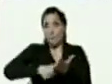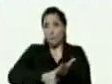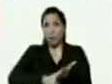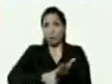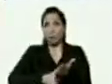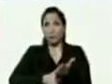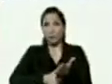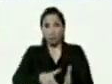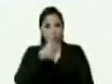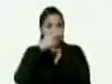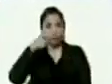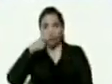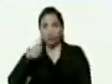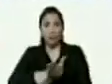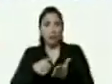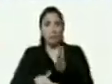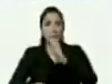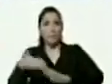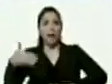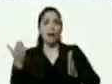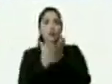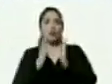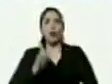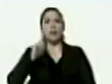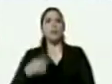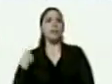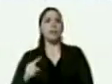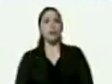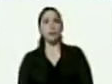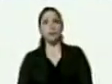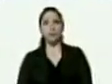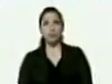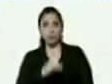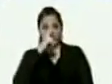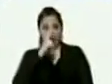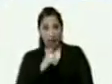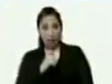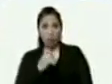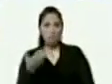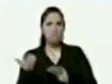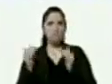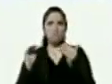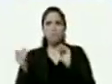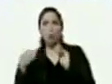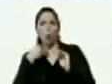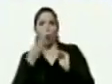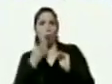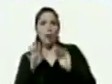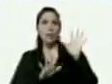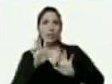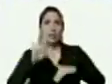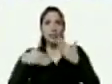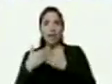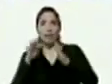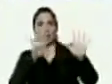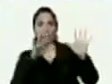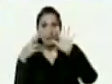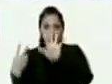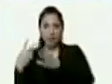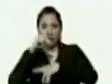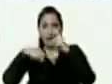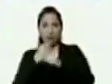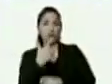su operación de alzheimer va a la escuela también tenemos en las edades comprendidas en la adolescencia de 15 a 17 años presidente